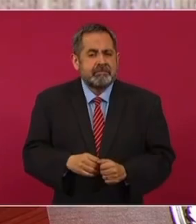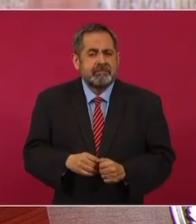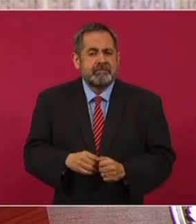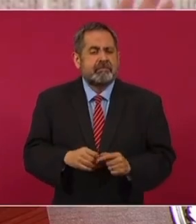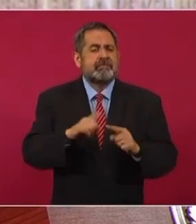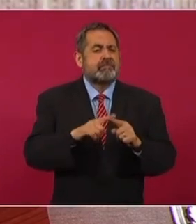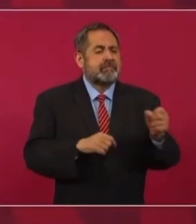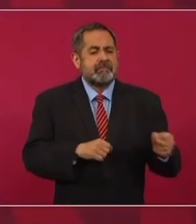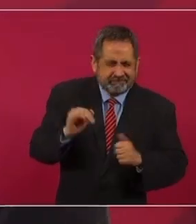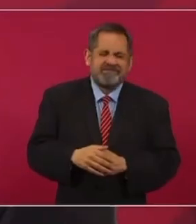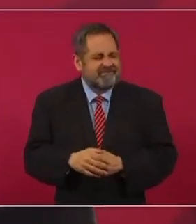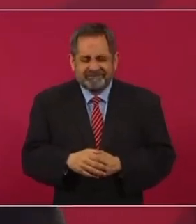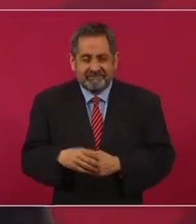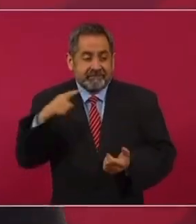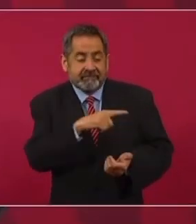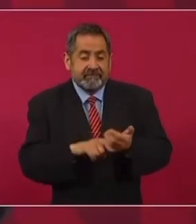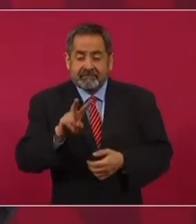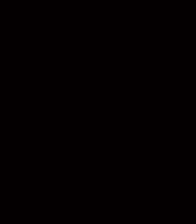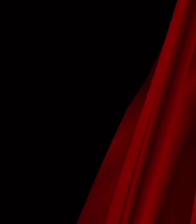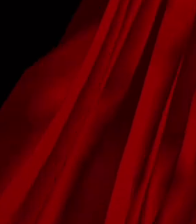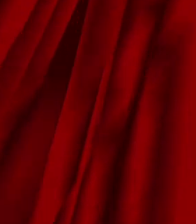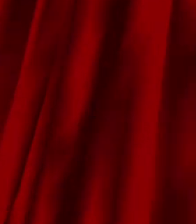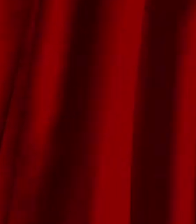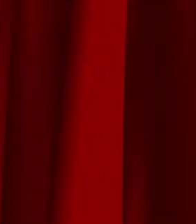es pacha. ¿Quién puso a Mit? Lo puso Videgaray.